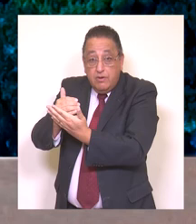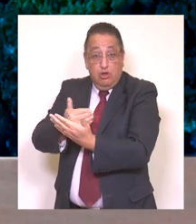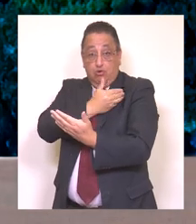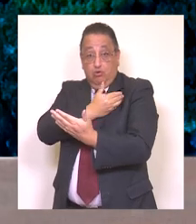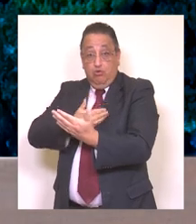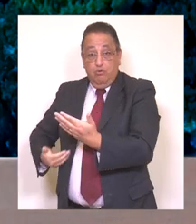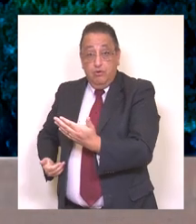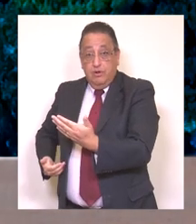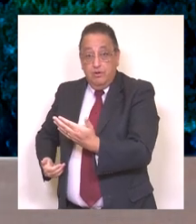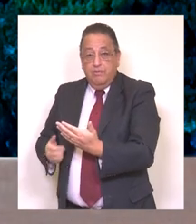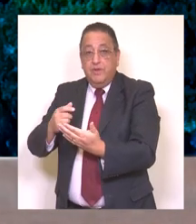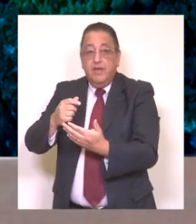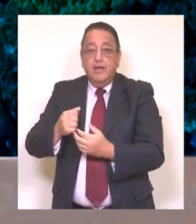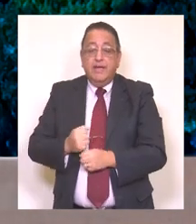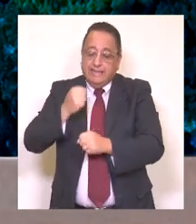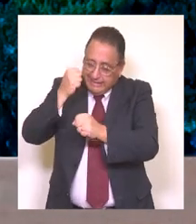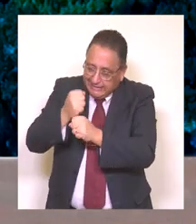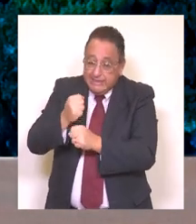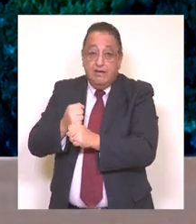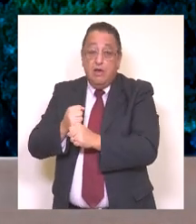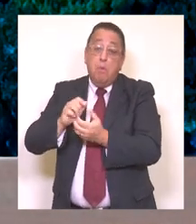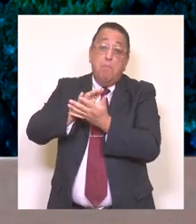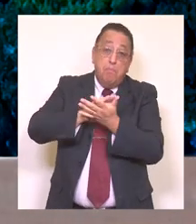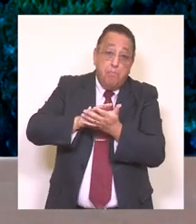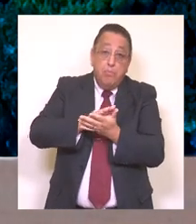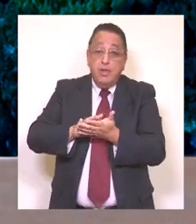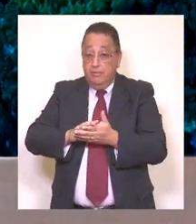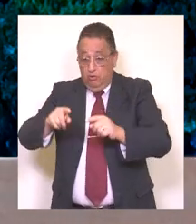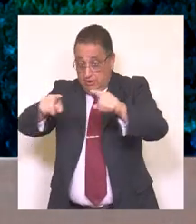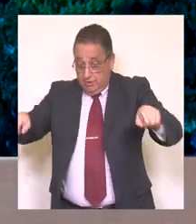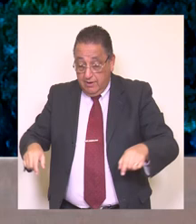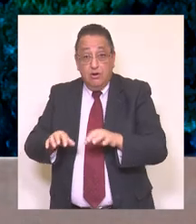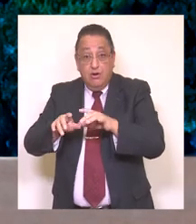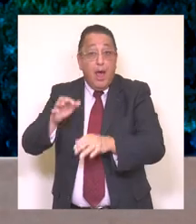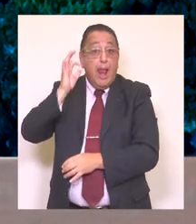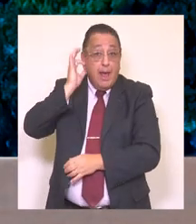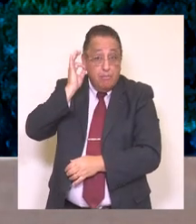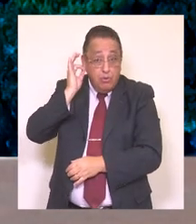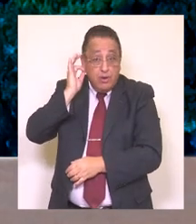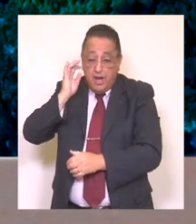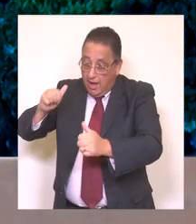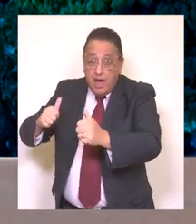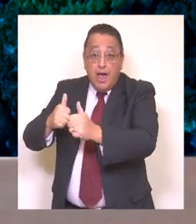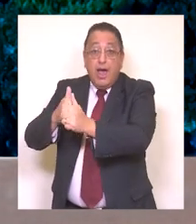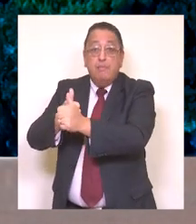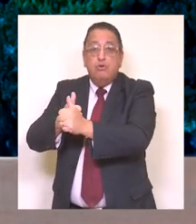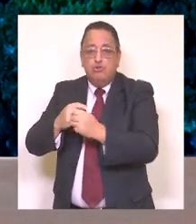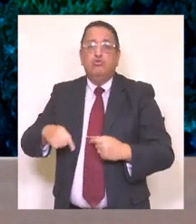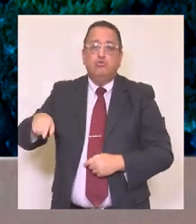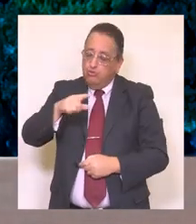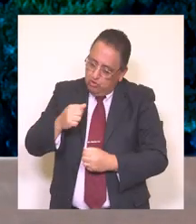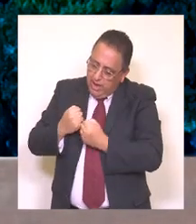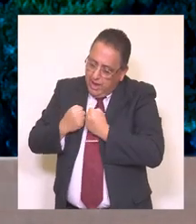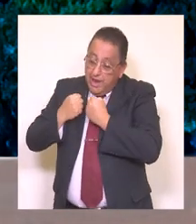que llevamos adelante con el Gobierno y sus servicios, como es, en este caso, Servicio Nacional de la Mujer e Integración de